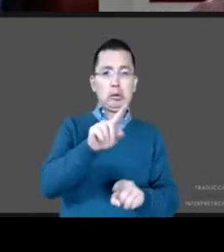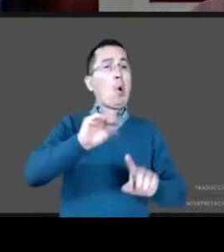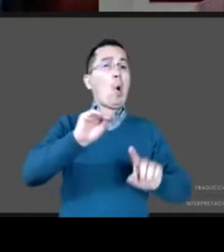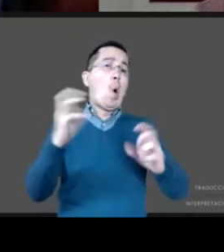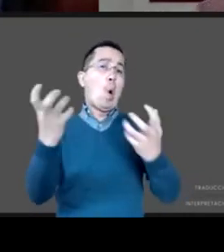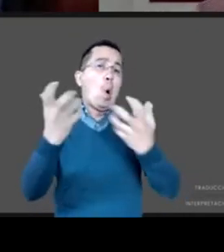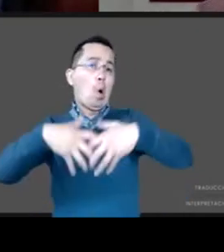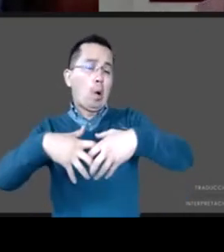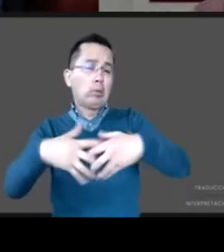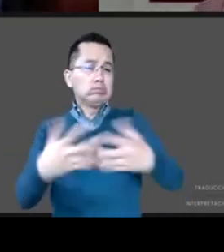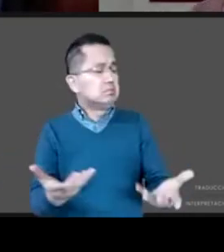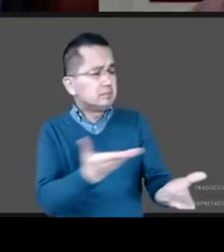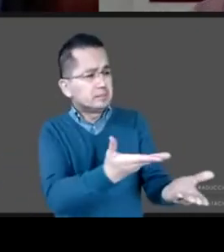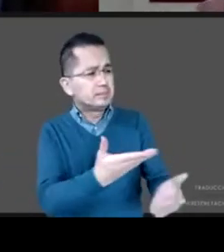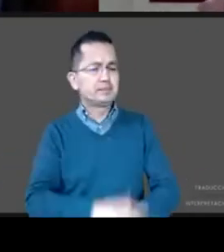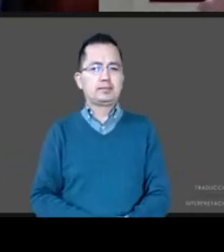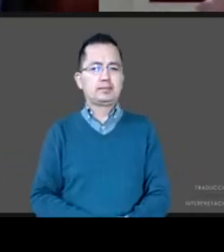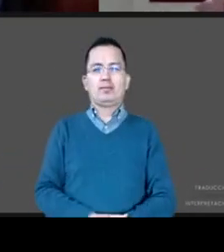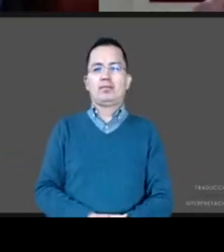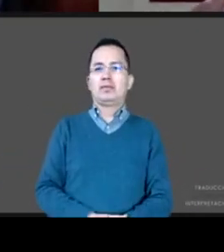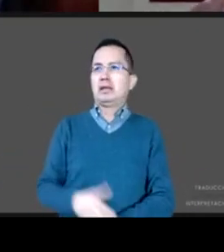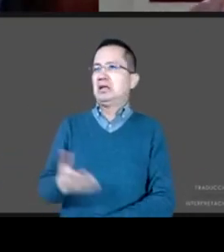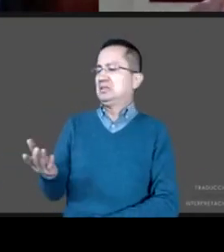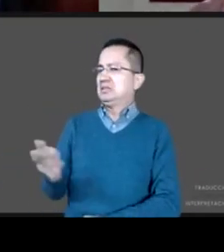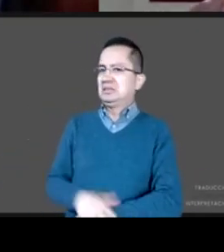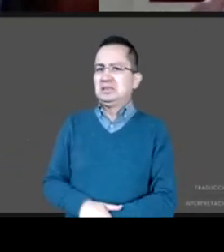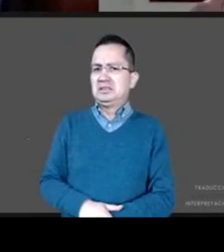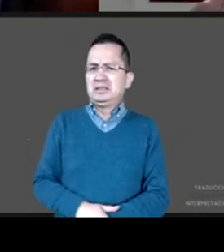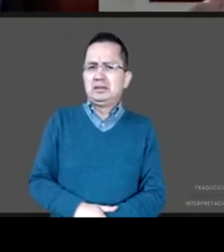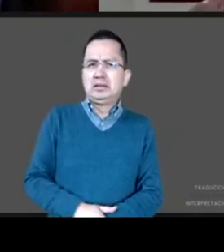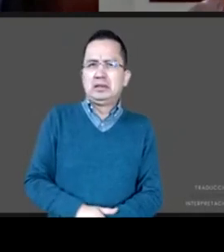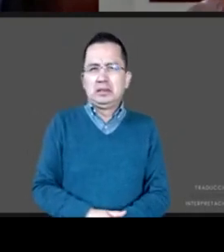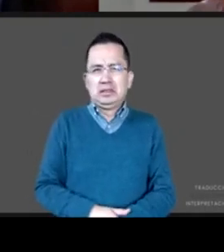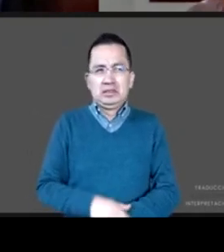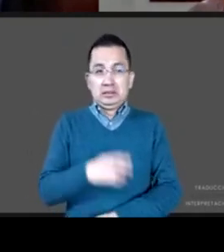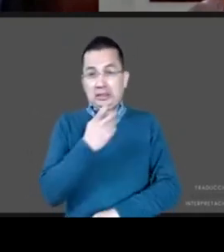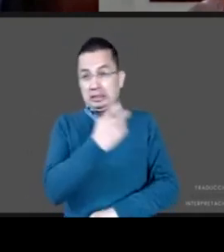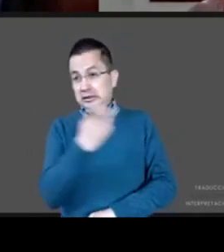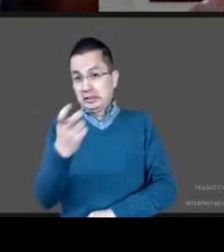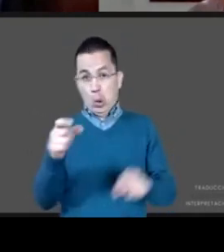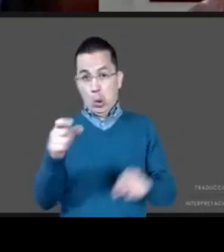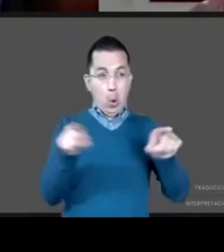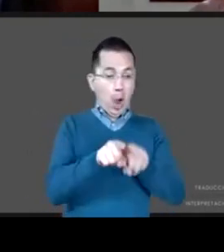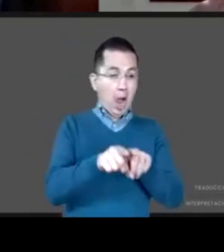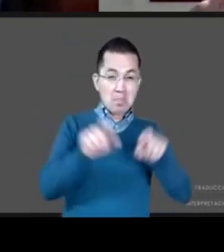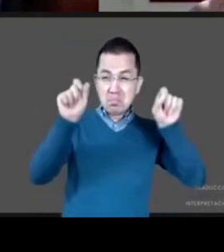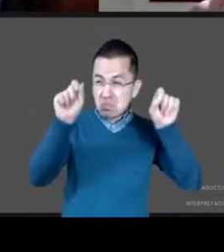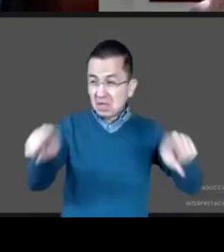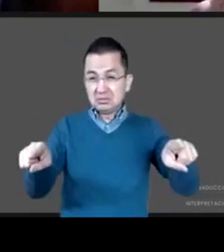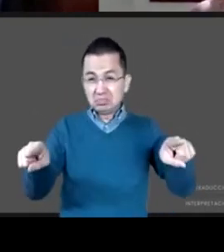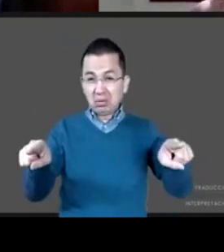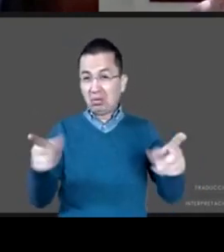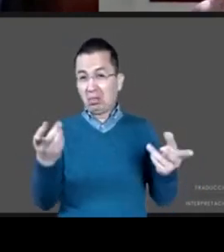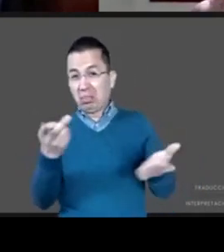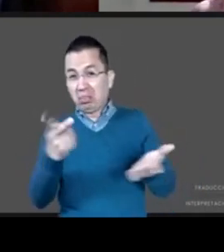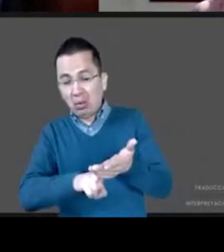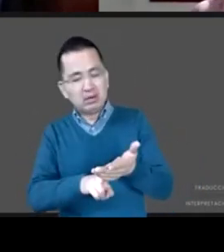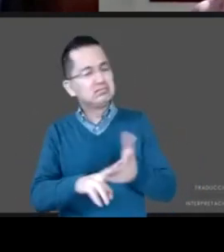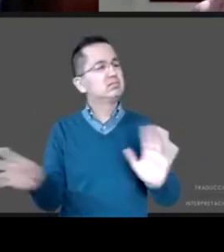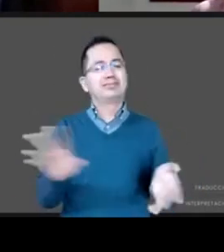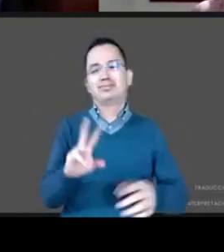No, definitivamente no son redundantes. El DIF cumple una labor